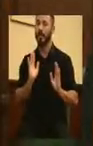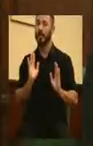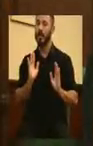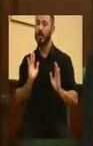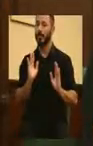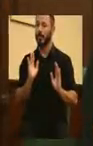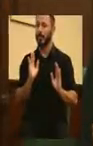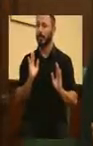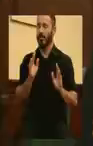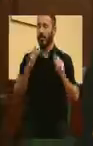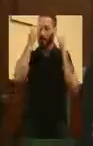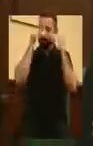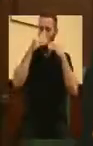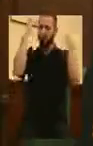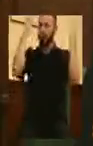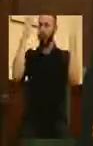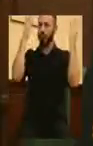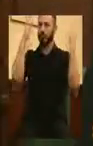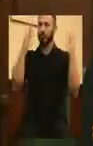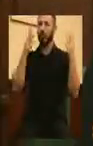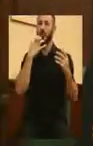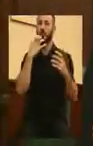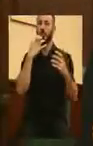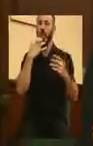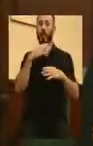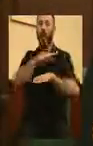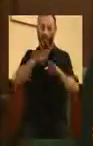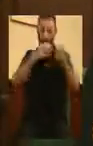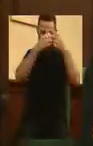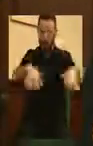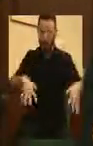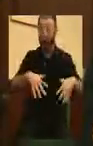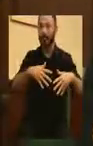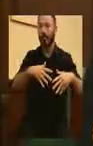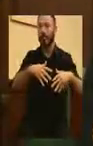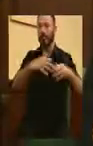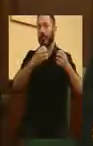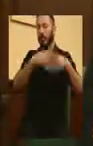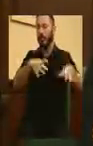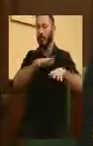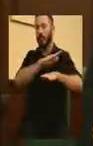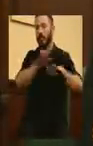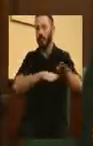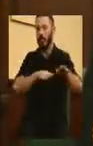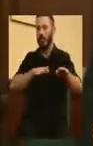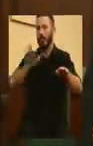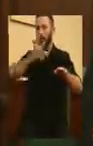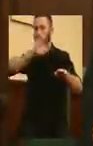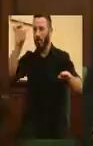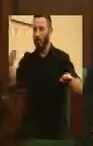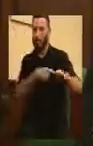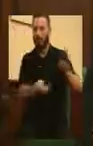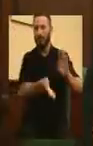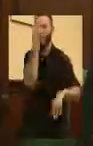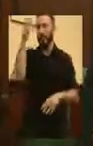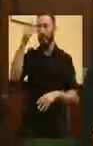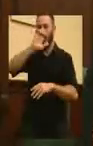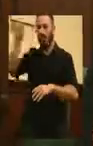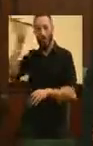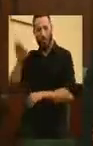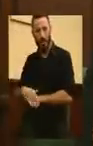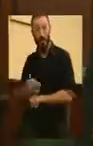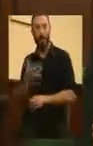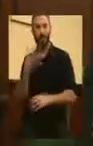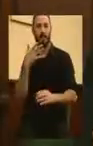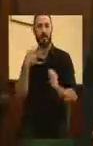bastante desproporcionada. Infraestructuras viarias y de aparcamiento que se sitúan por encima de la media europea. Eso, sumado a la fragmentación que supone el